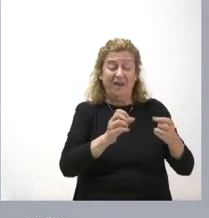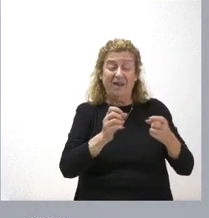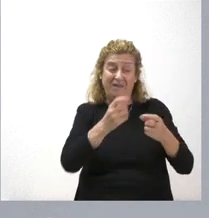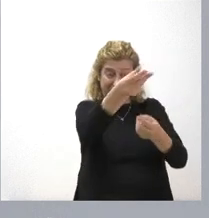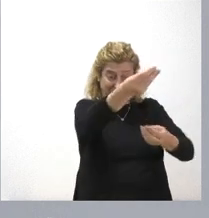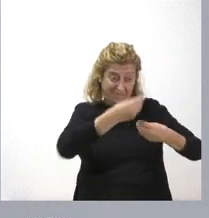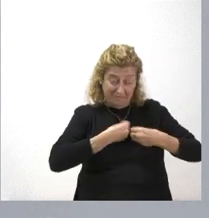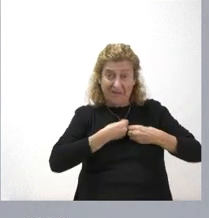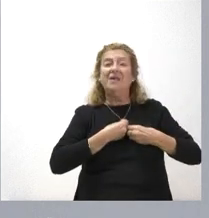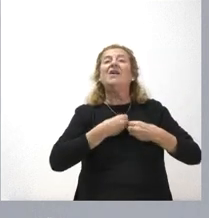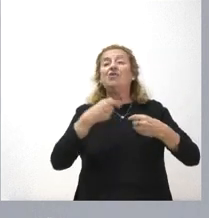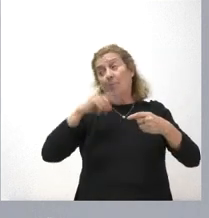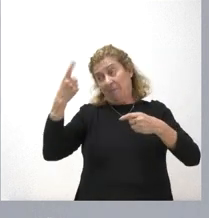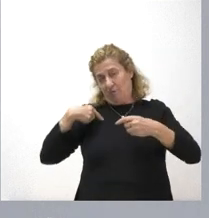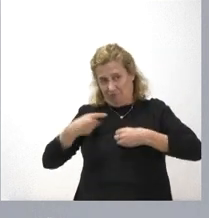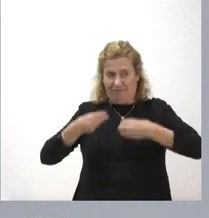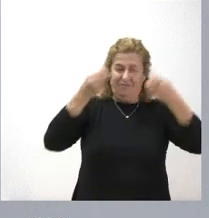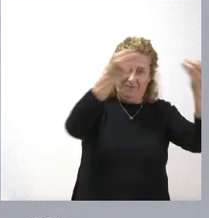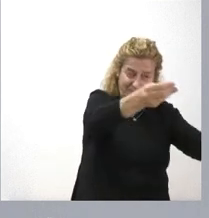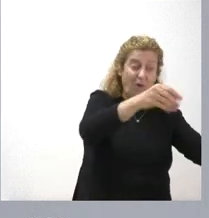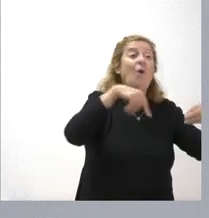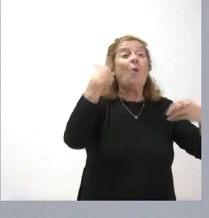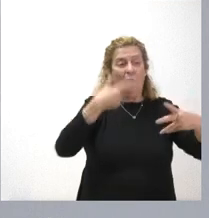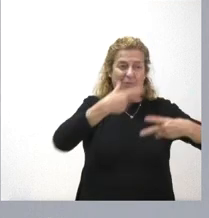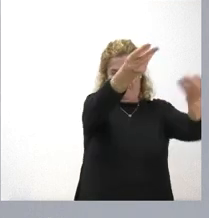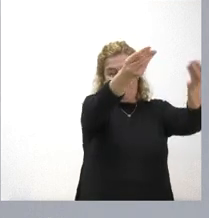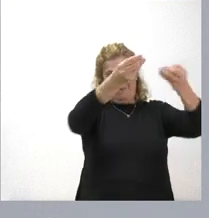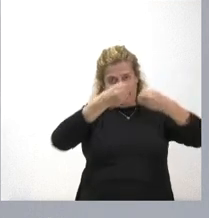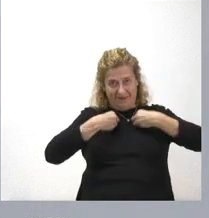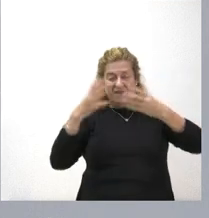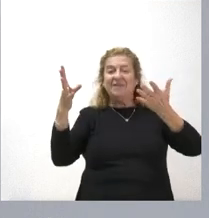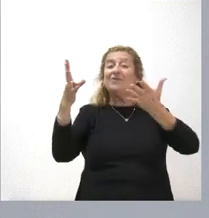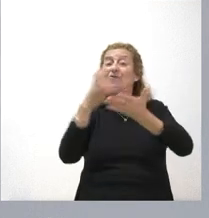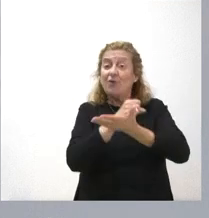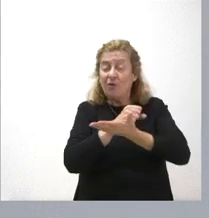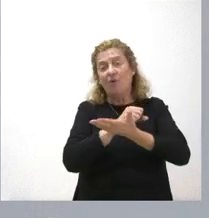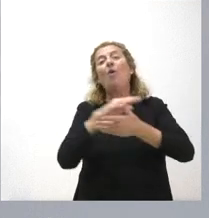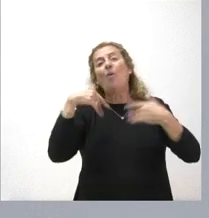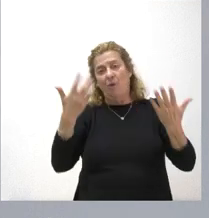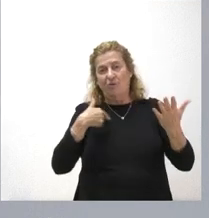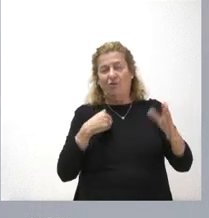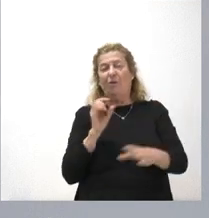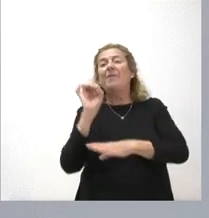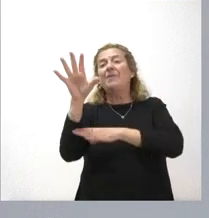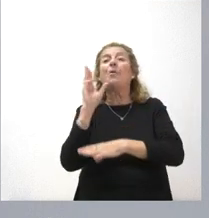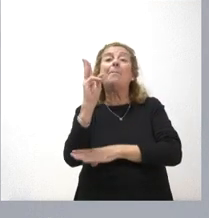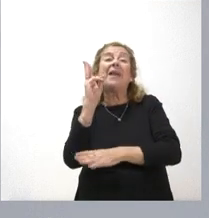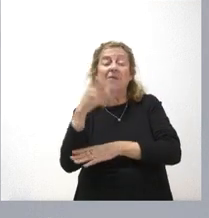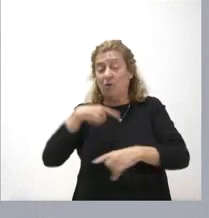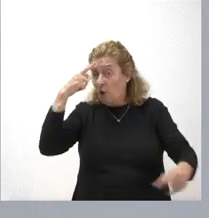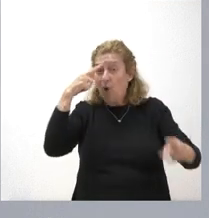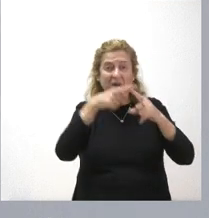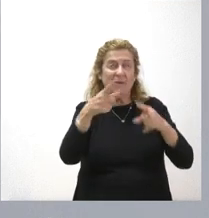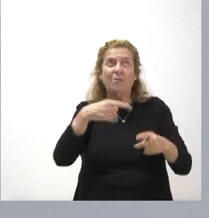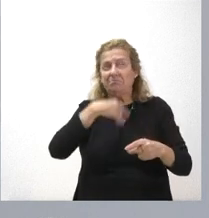no lo hemos enviado a esperas de disponer de todo el informe del consejo económico y social pues se enviaríamos al parlamento nuestro objetivo es que esto pudiera